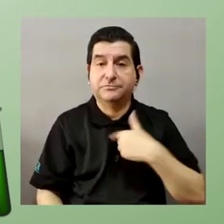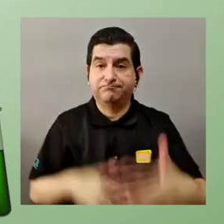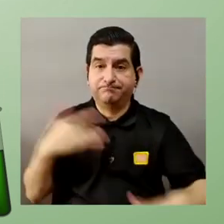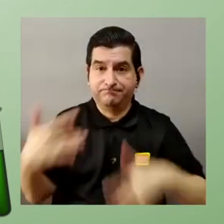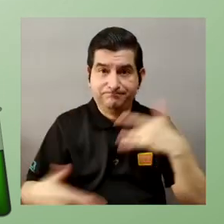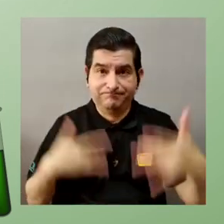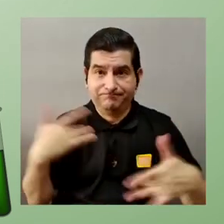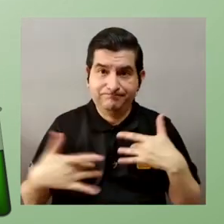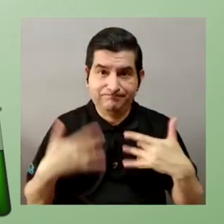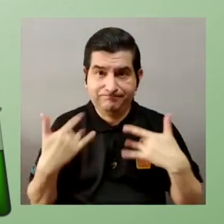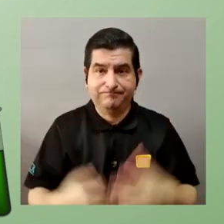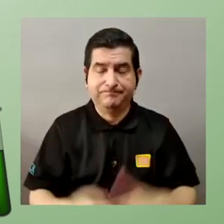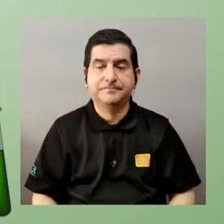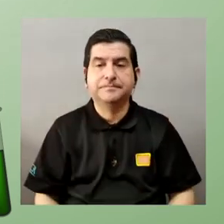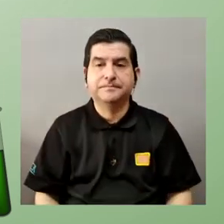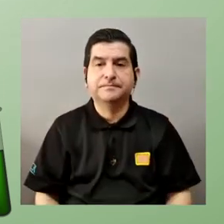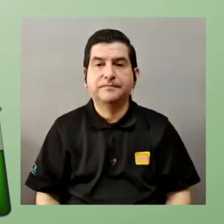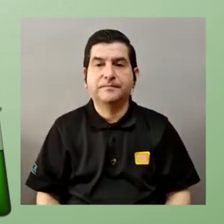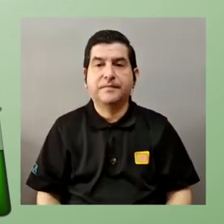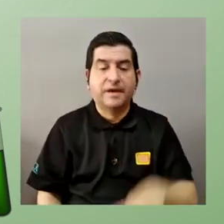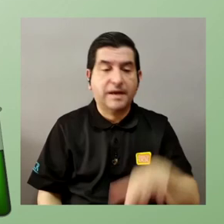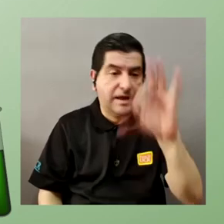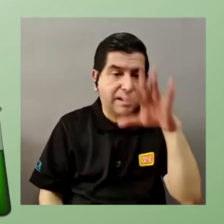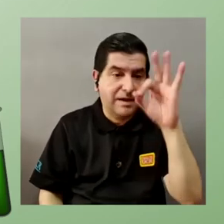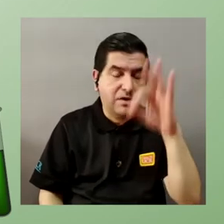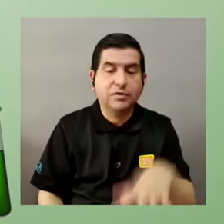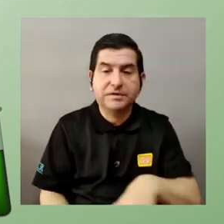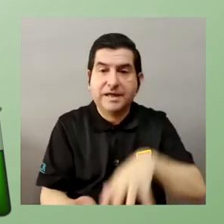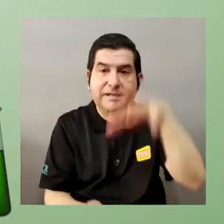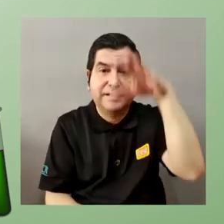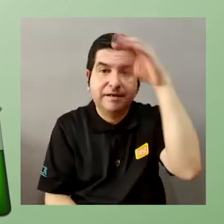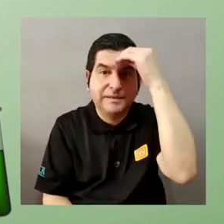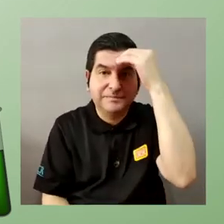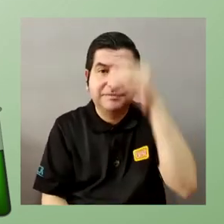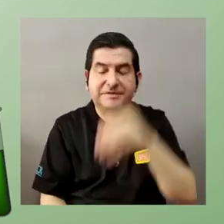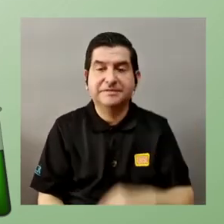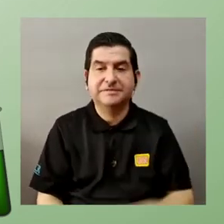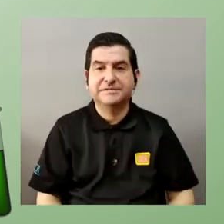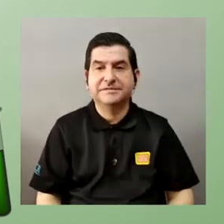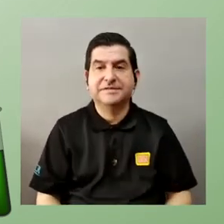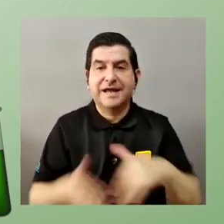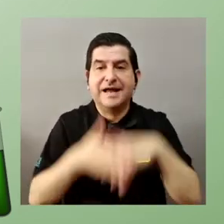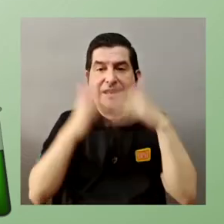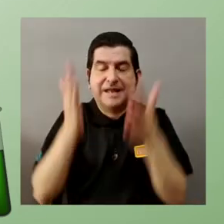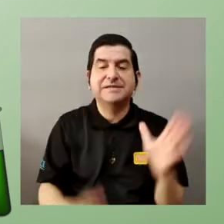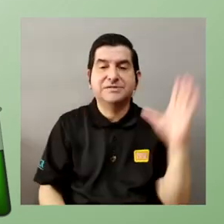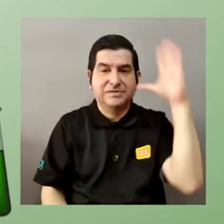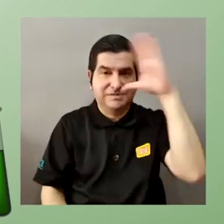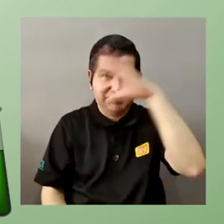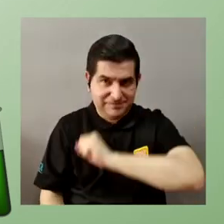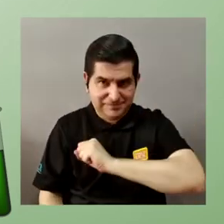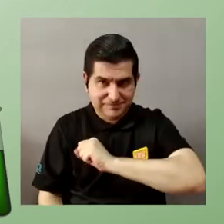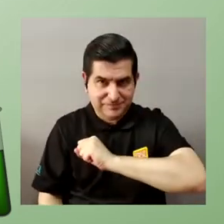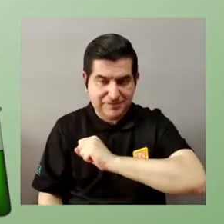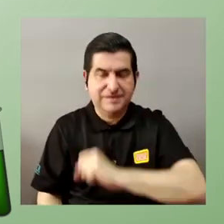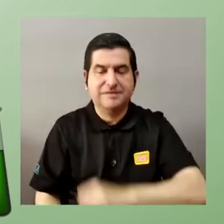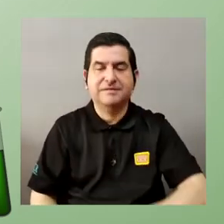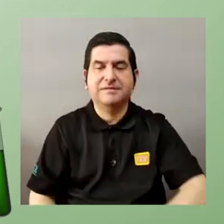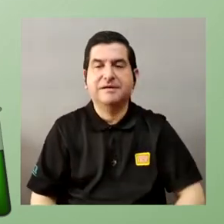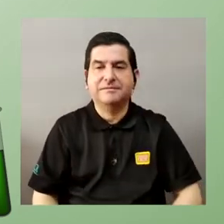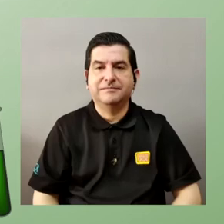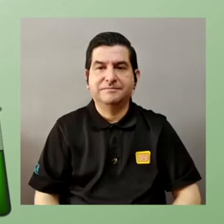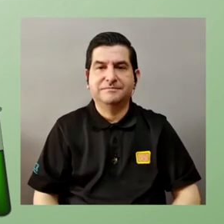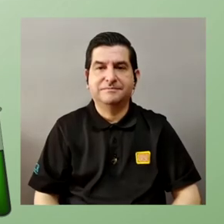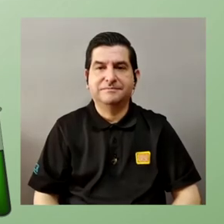entonces yo siento que en el descubrimiento del aprendizaje el estudiante se da cuenta de que